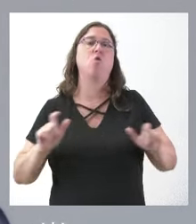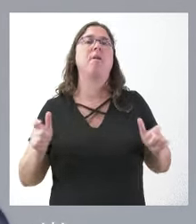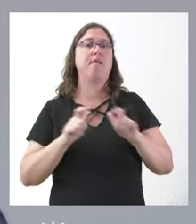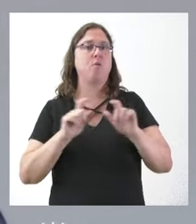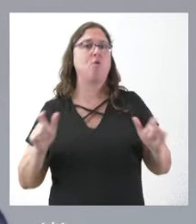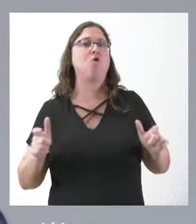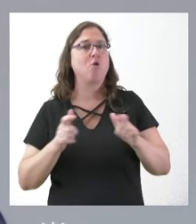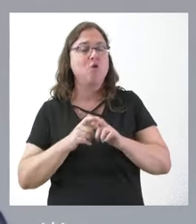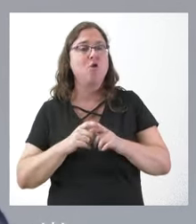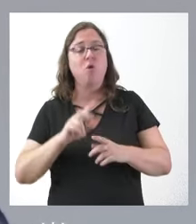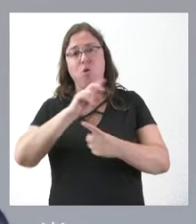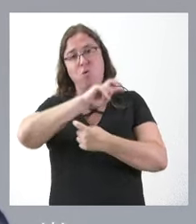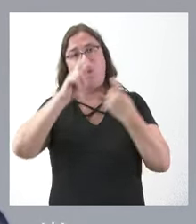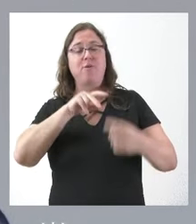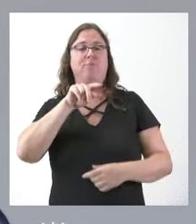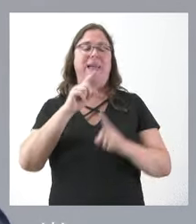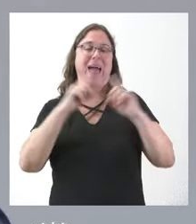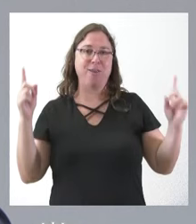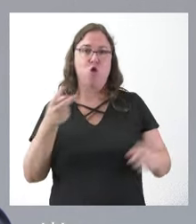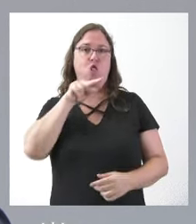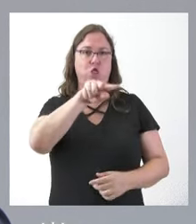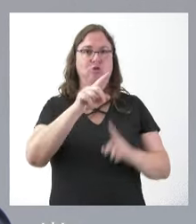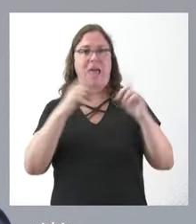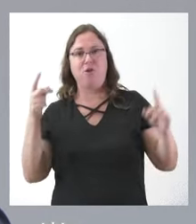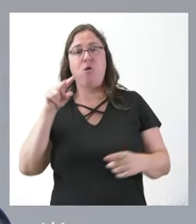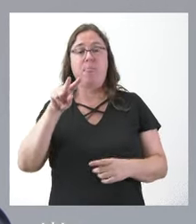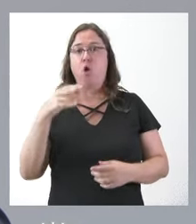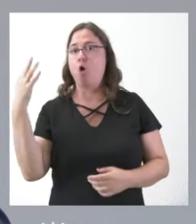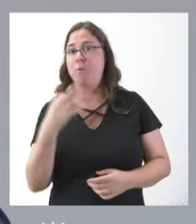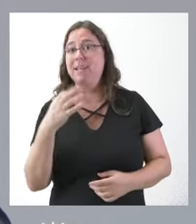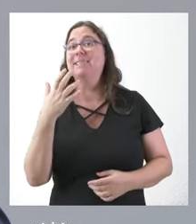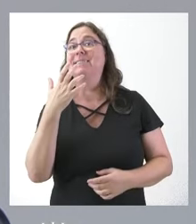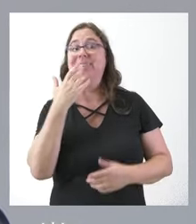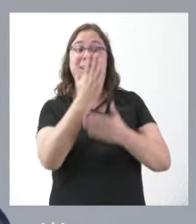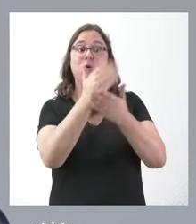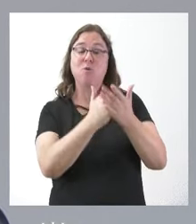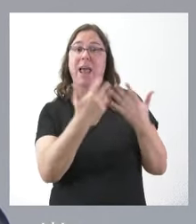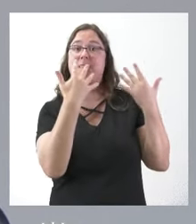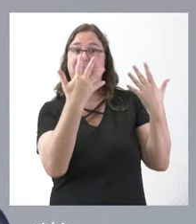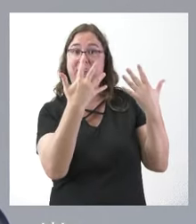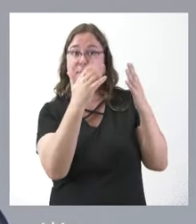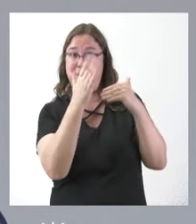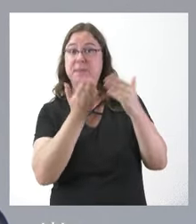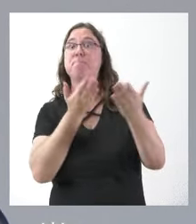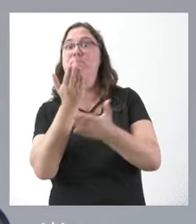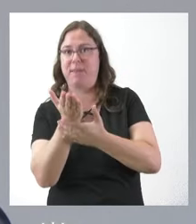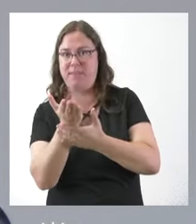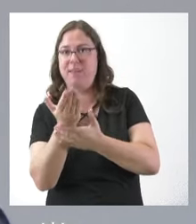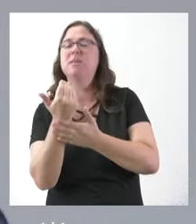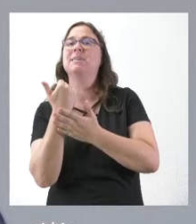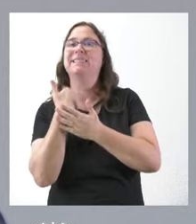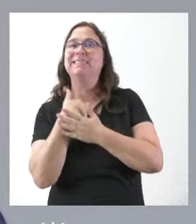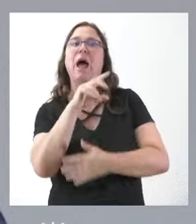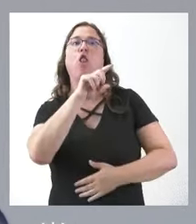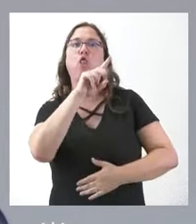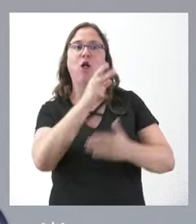concretamente dos al año, o asimismo a que se convocara si más de diez comunidades autónomas lo pedían y, en este caso, se ha pedido por